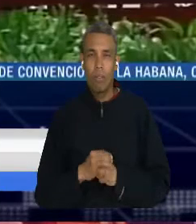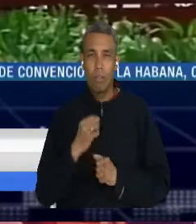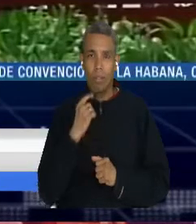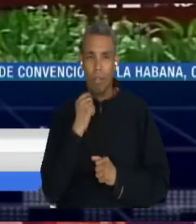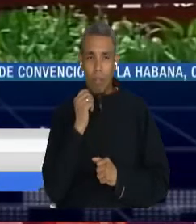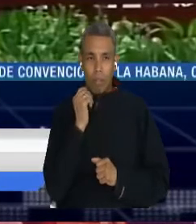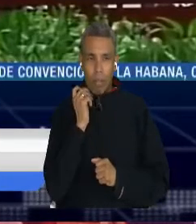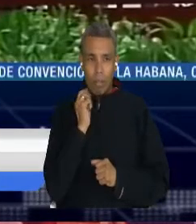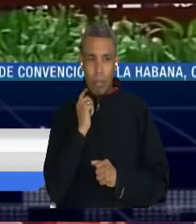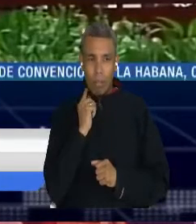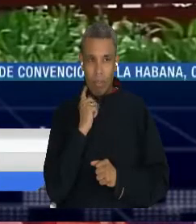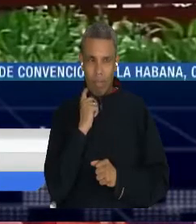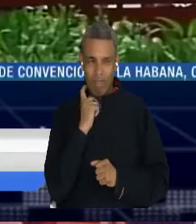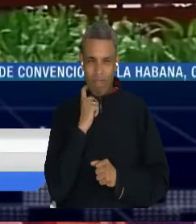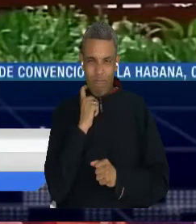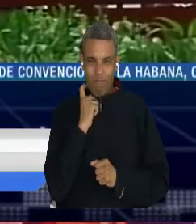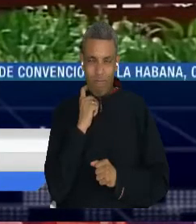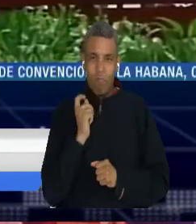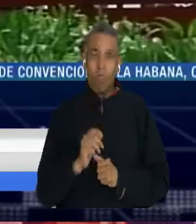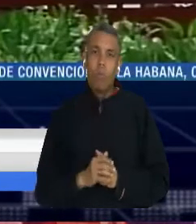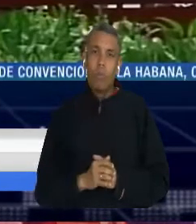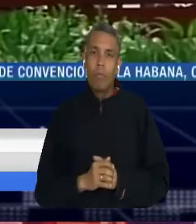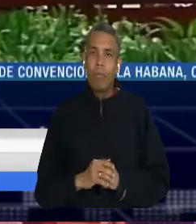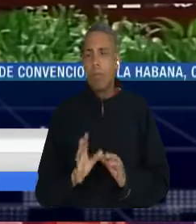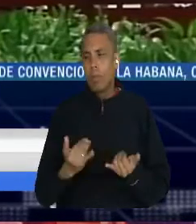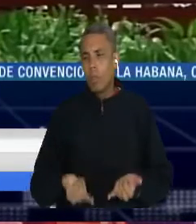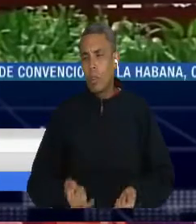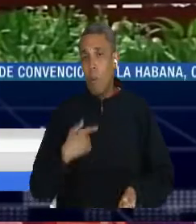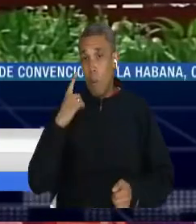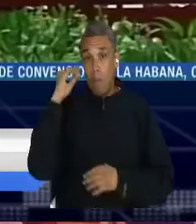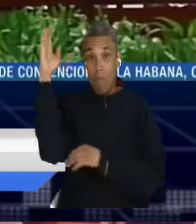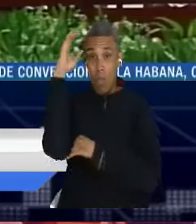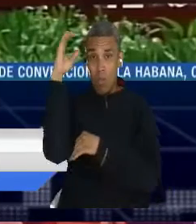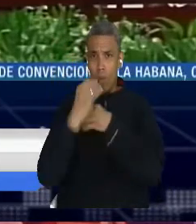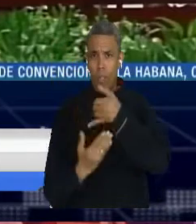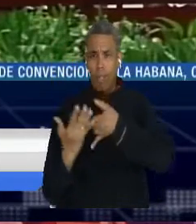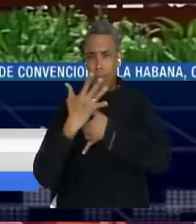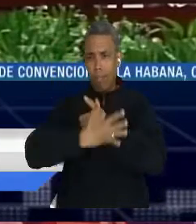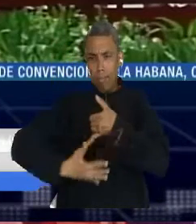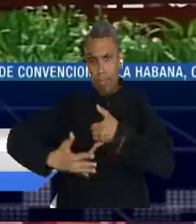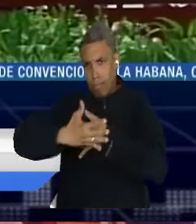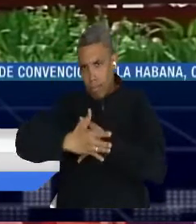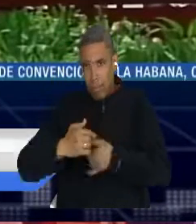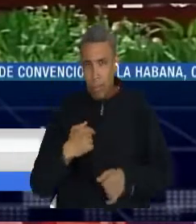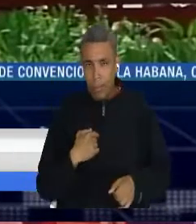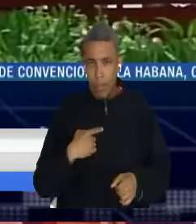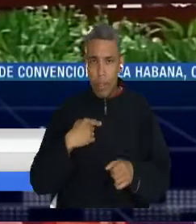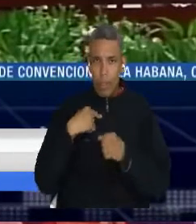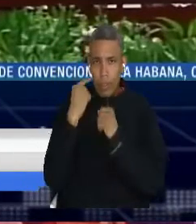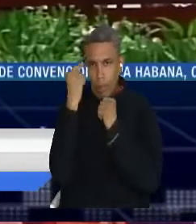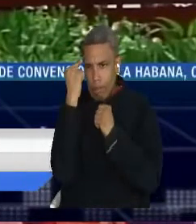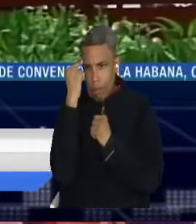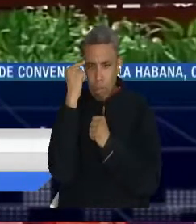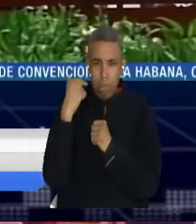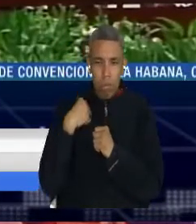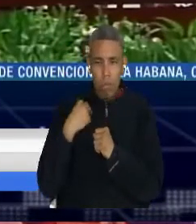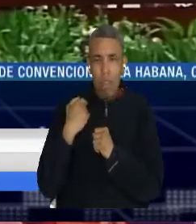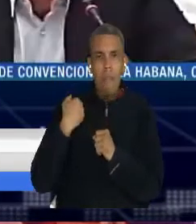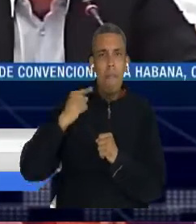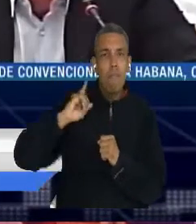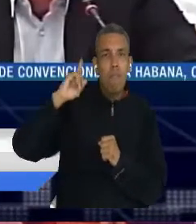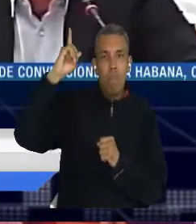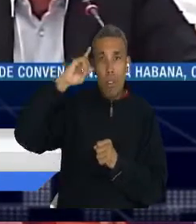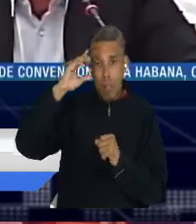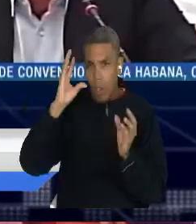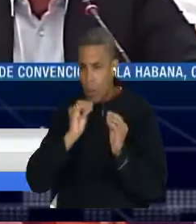hoy, a través de la dinámica de participación política, está pensando en establecer unos mínimos de acuerdos políticos para llegar a